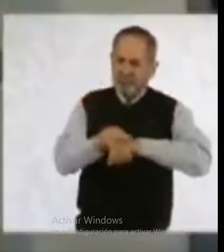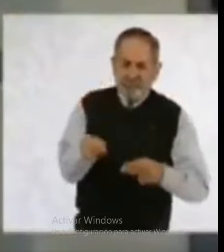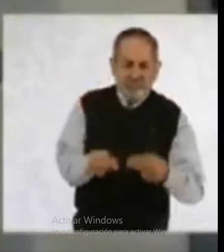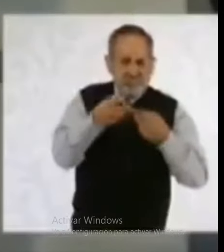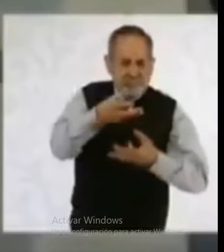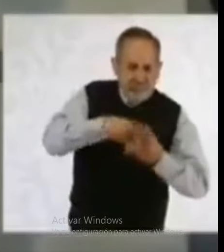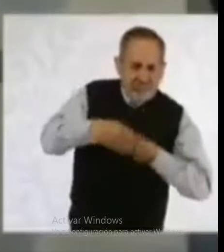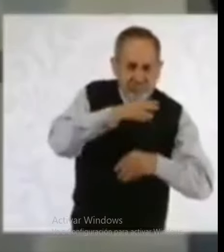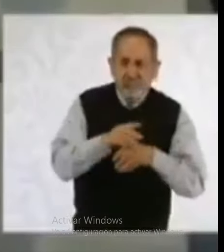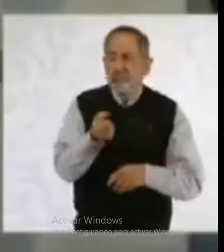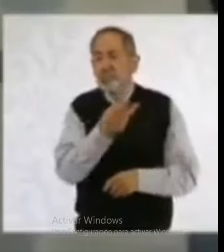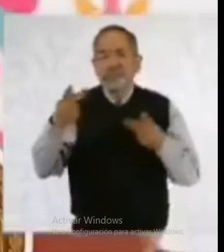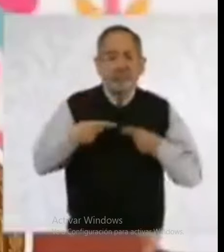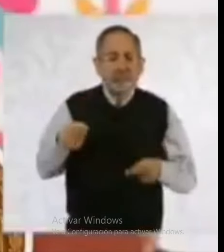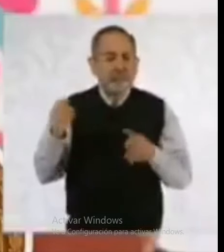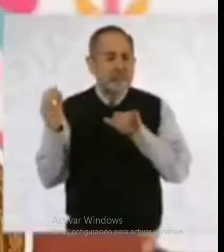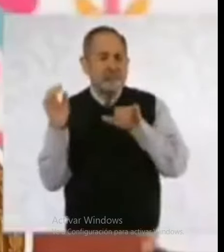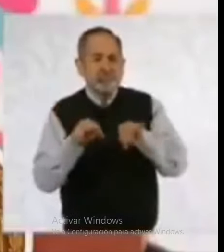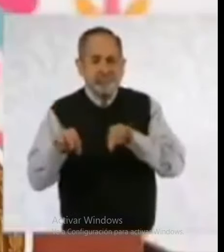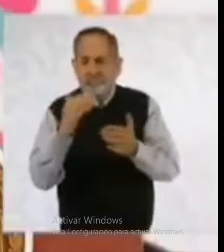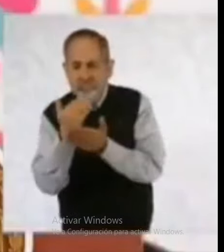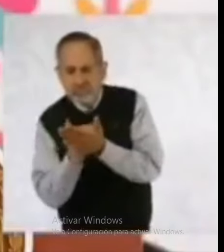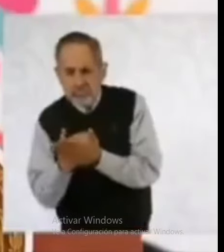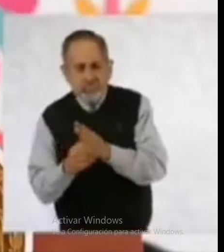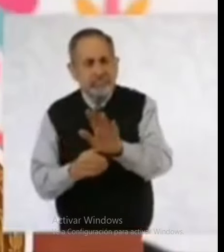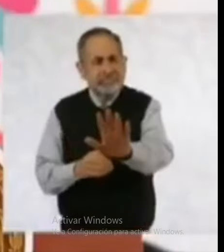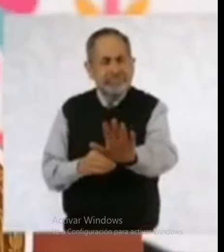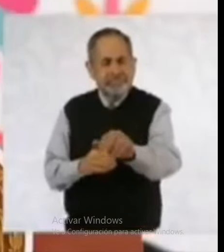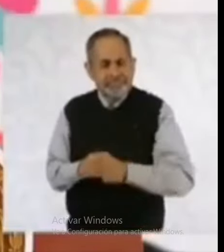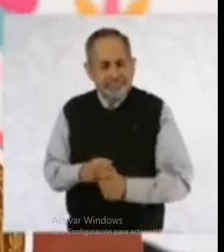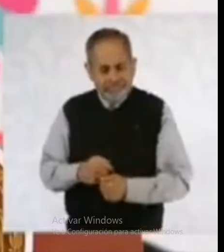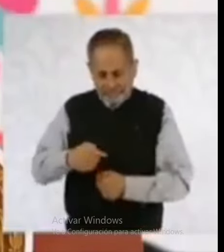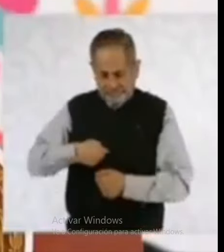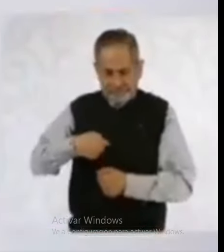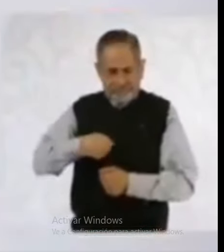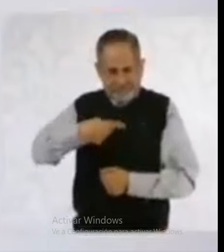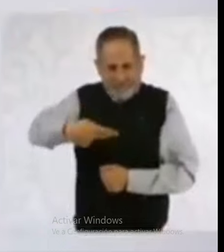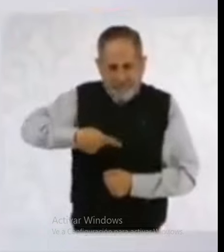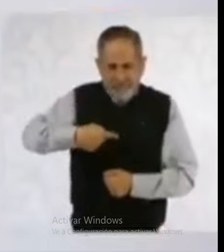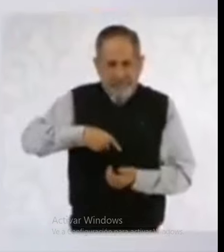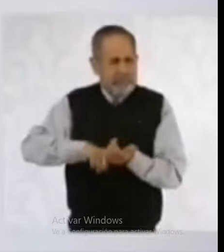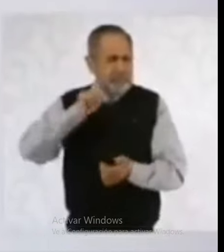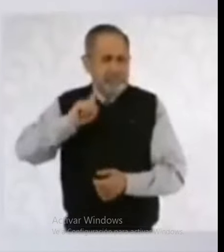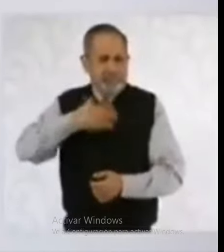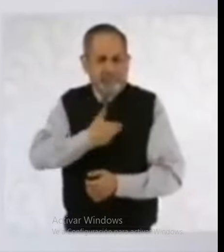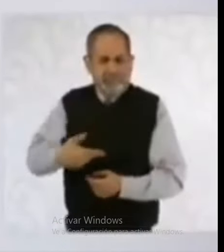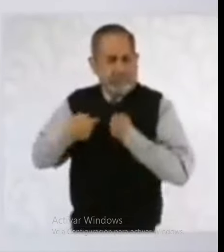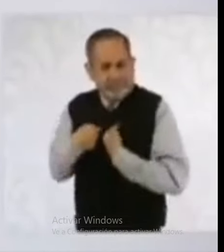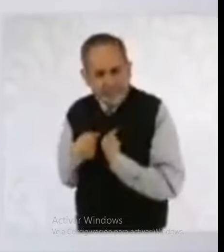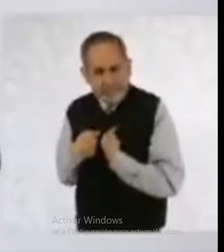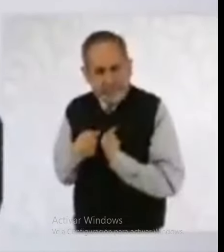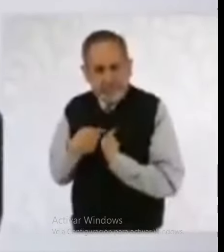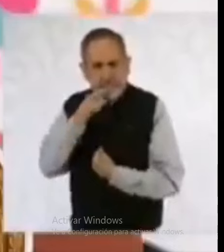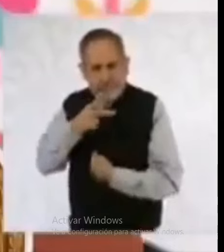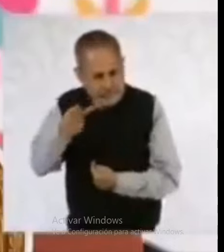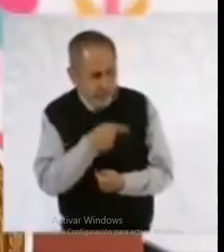a la creación de empleos. ¿Y por qué no le preguntan a la Corte? ¿Por qué le preguntan a la presidenta? ¿Por qué no